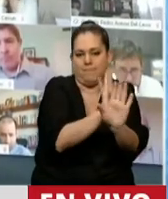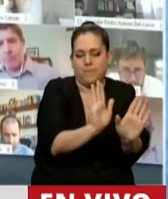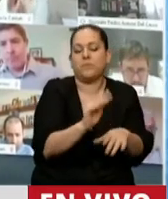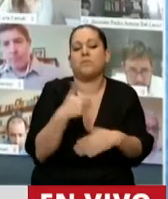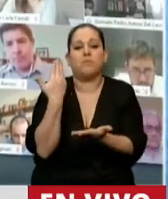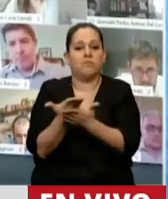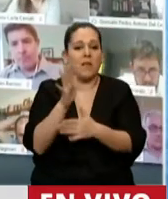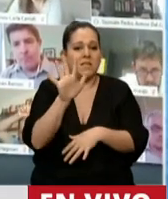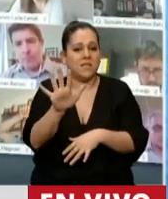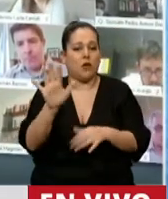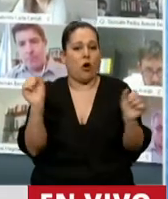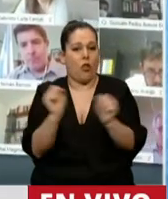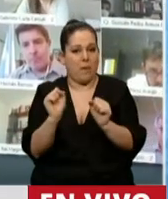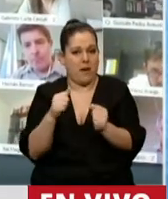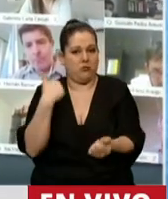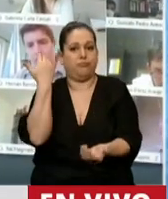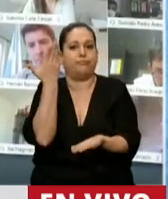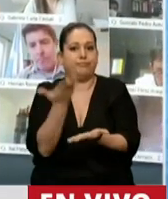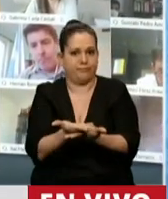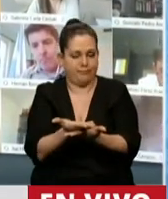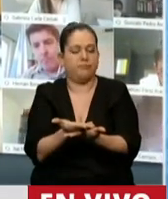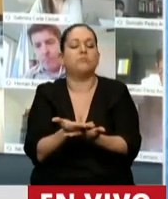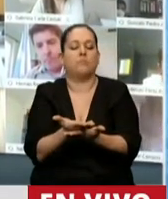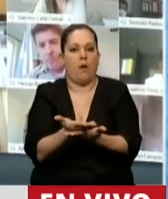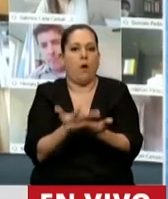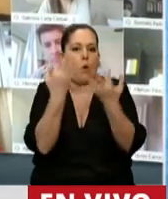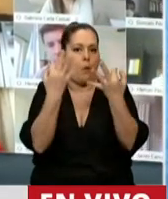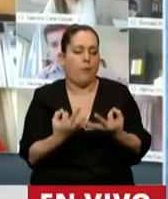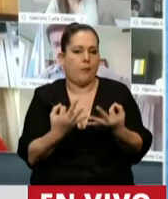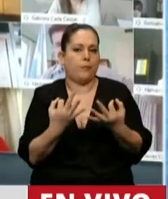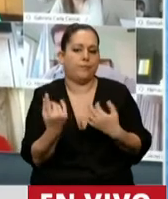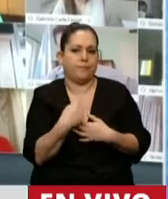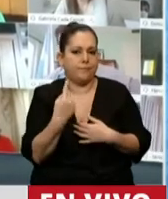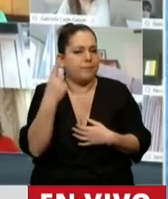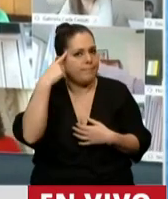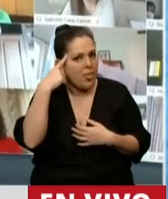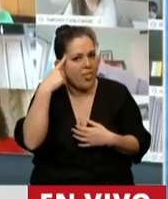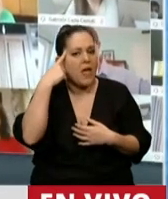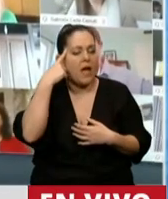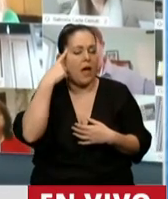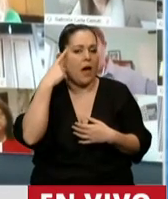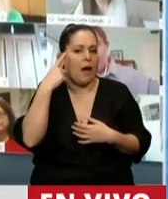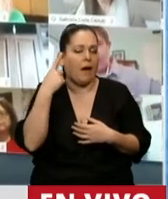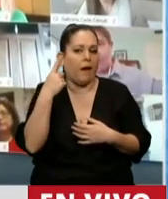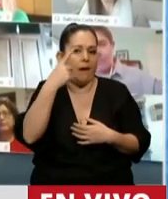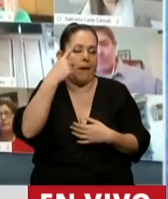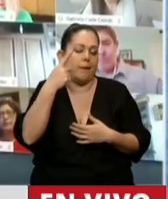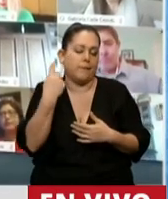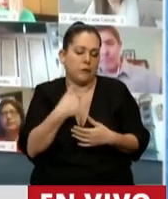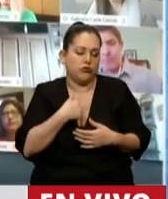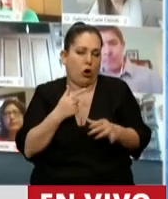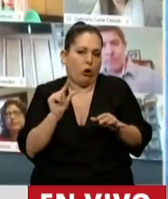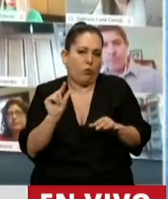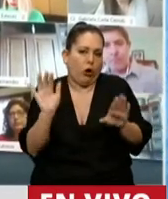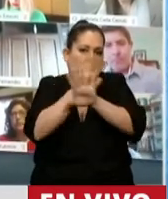5 de mayo, por cuestiones lógicas tenía una previsibilidad en una interpretación equivocada por mi parte